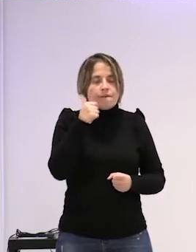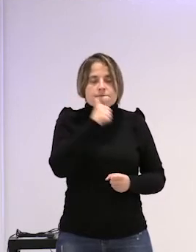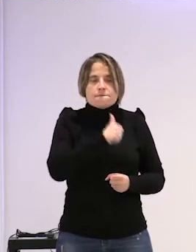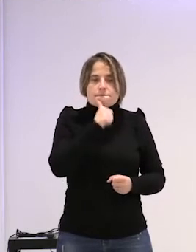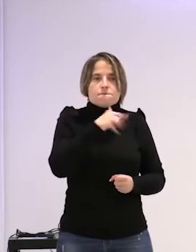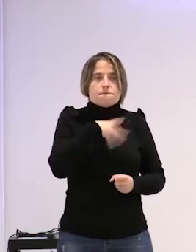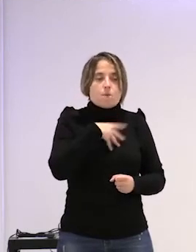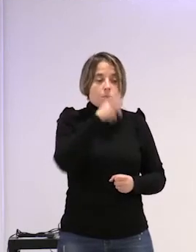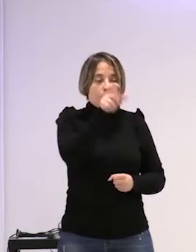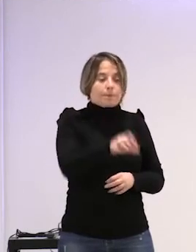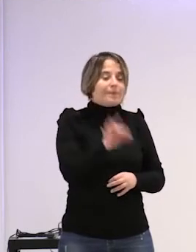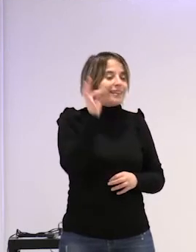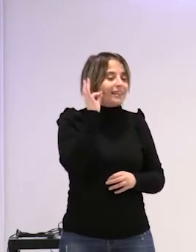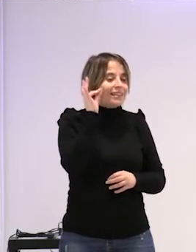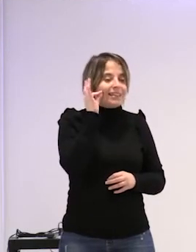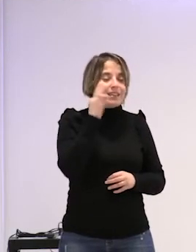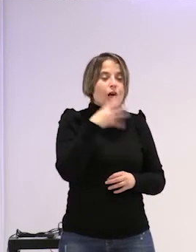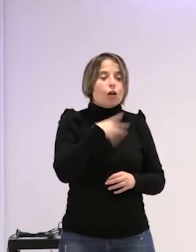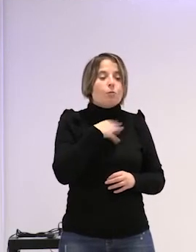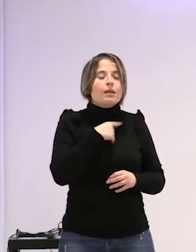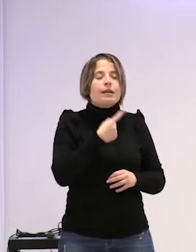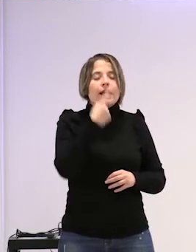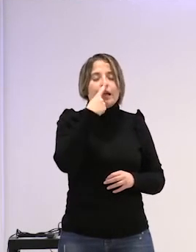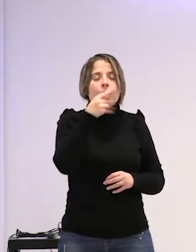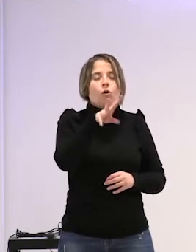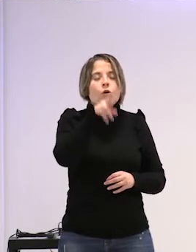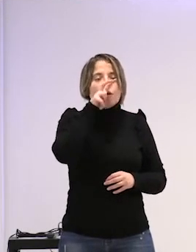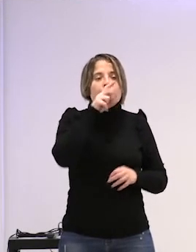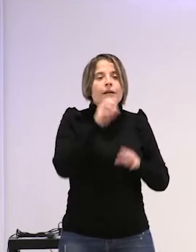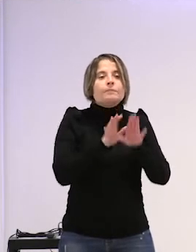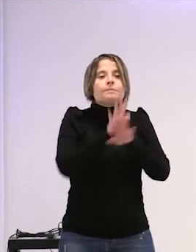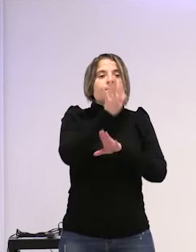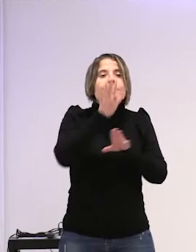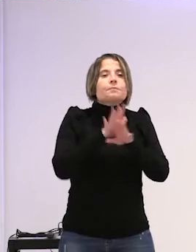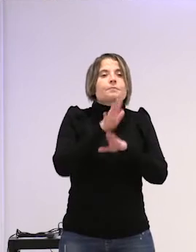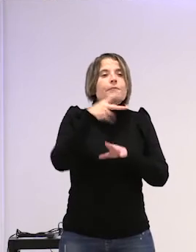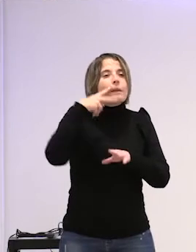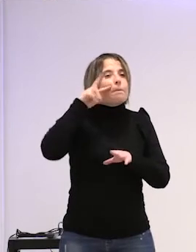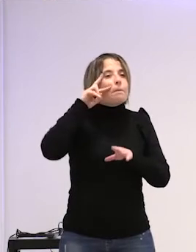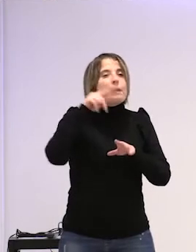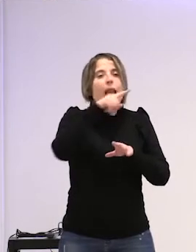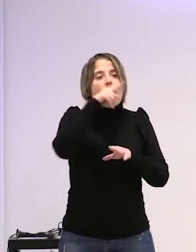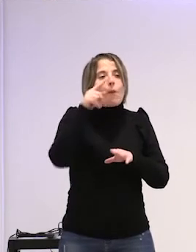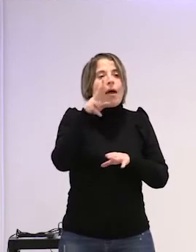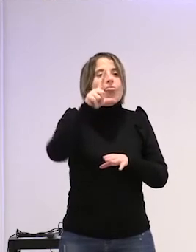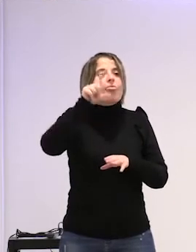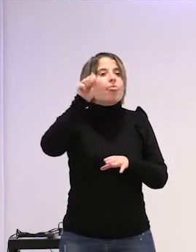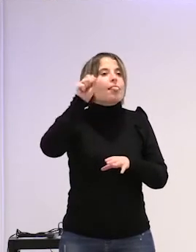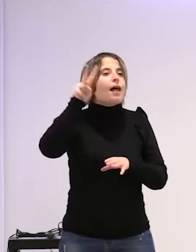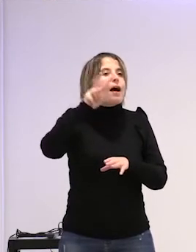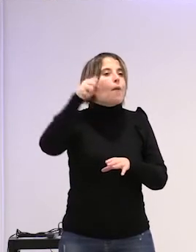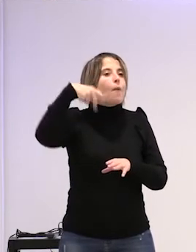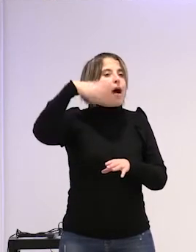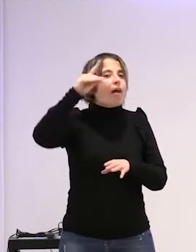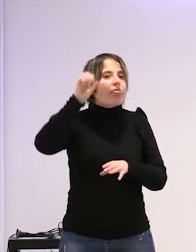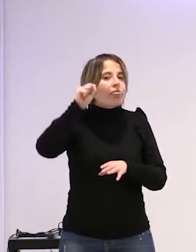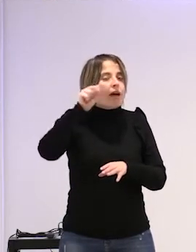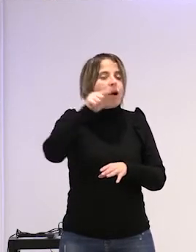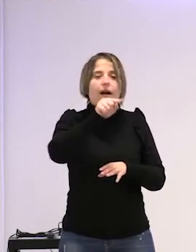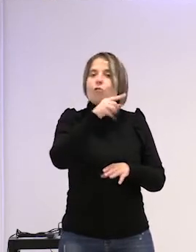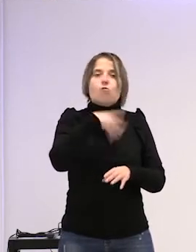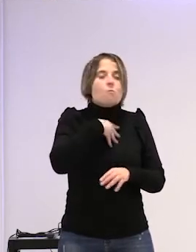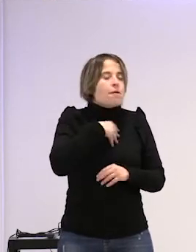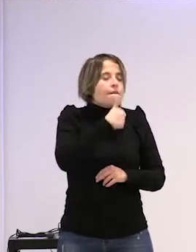ella no toleraba la lavanda el olor de la lavanda ¿no? bueno particular todo eso